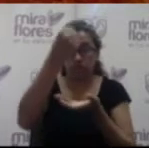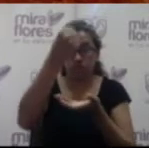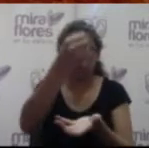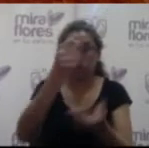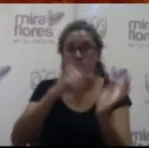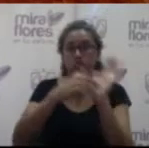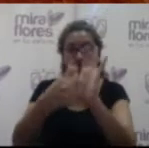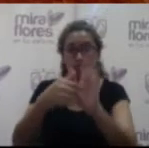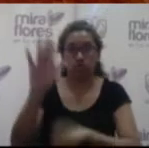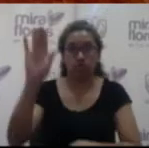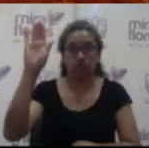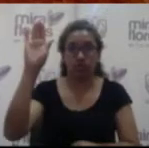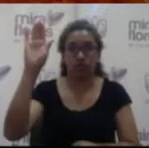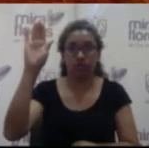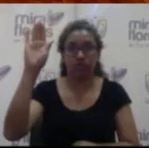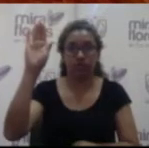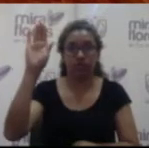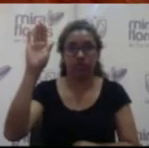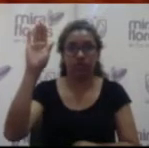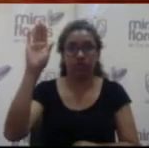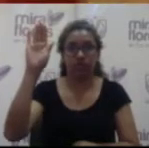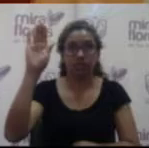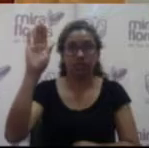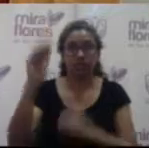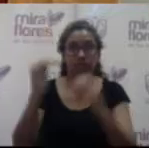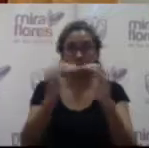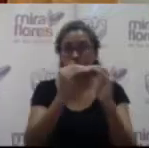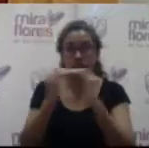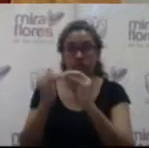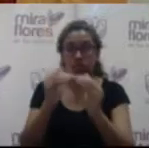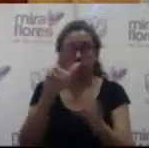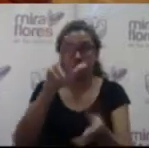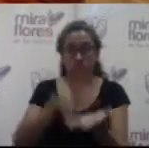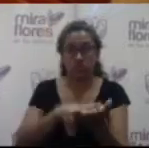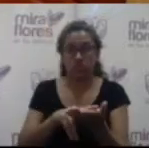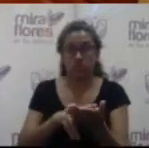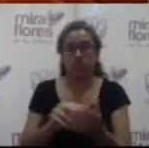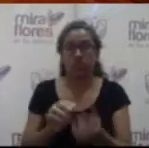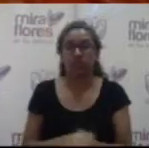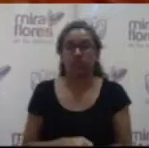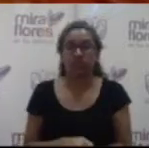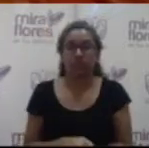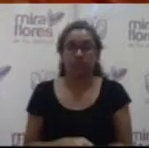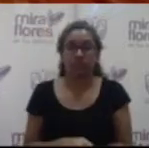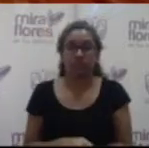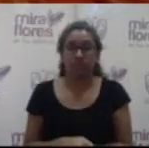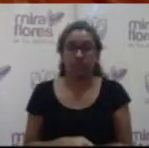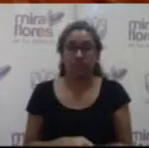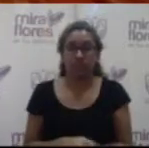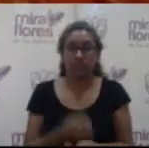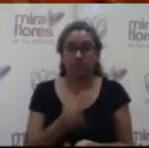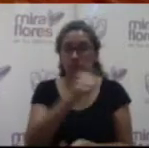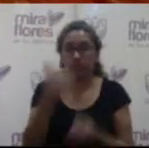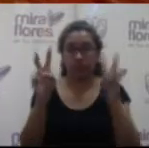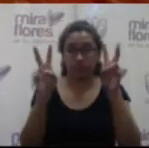sirvanse a expresar un señal de conformidad. Se aprueba por unanimidad de votos. Muchas gracias. Vamos al siguiente punto, por favor.